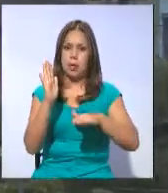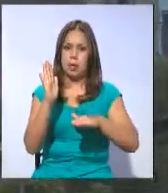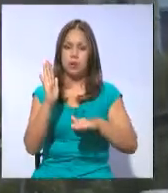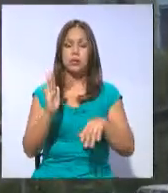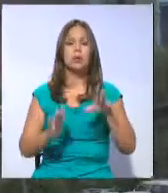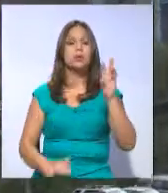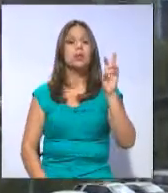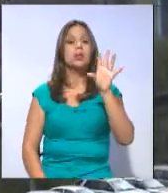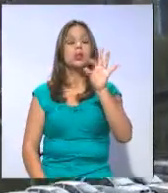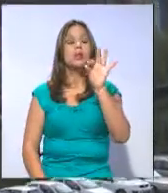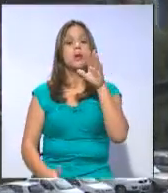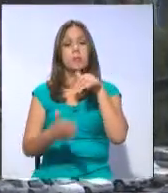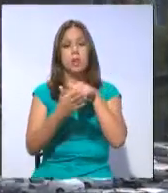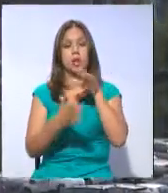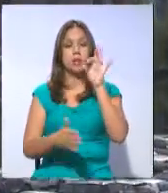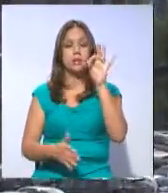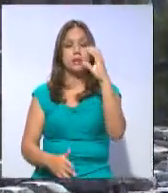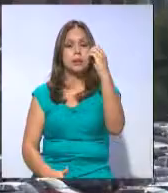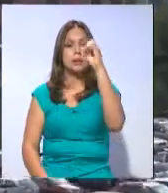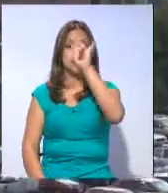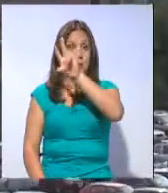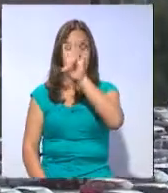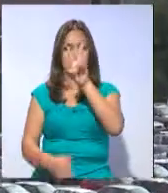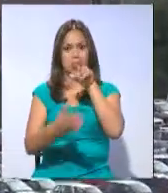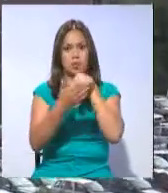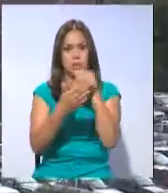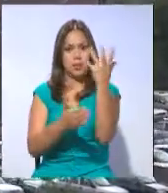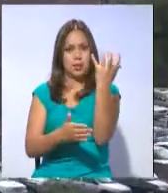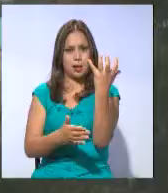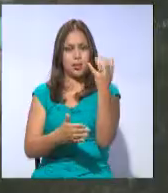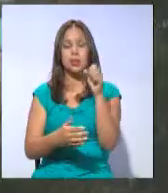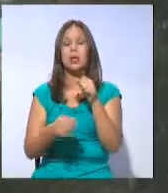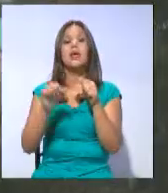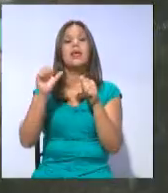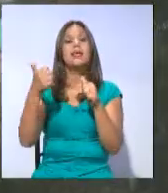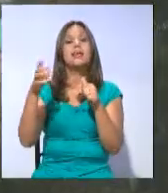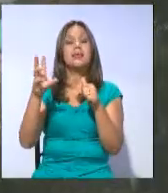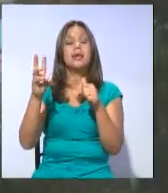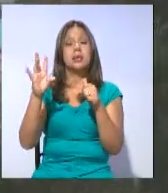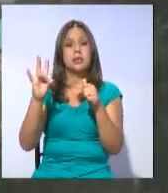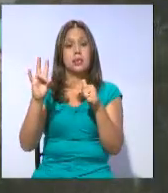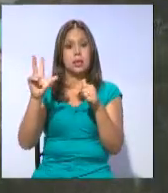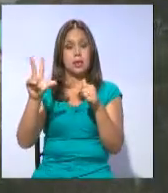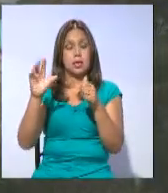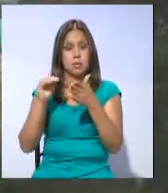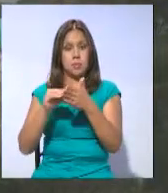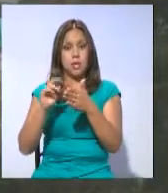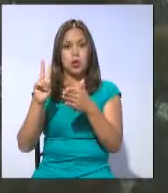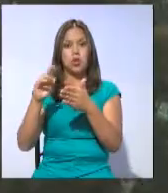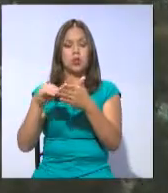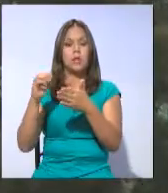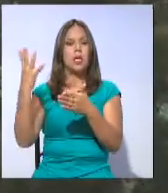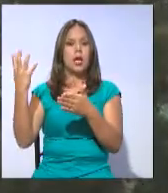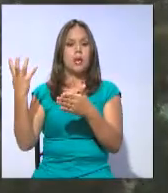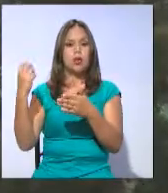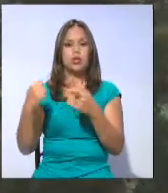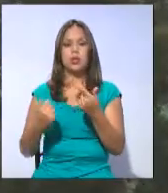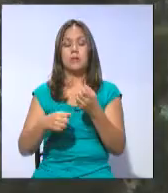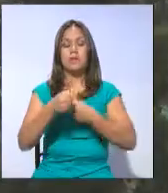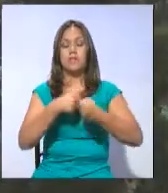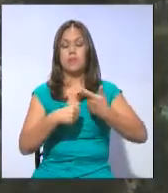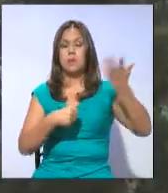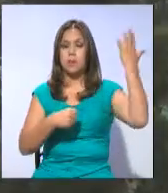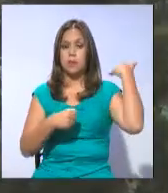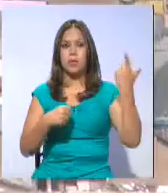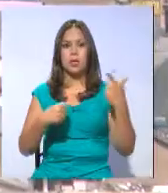69 mil 907 en el 2015 y 68 mil 349 en el 2014. La construcción cerró el año pasado